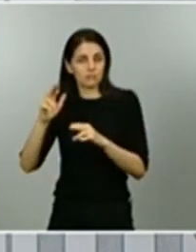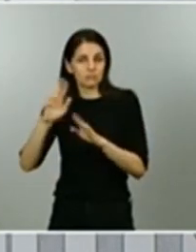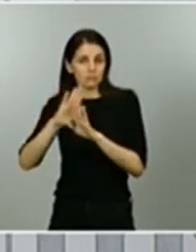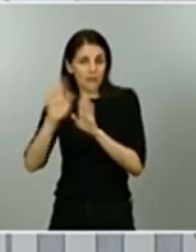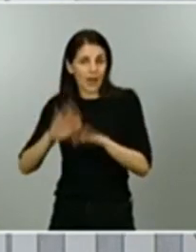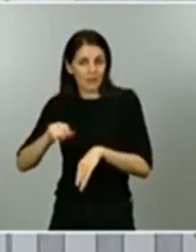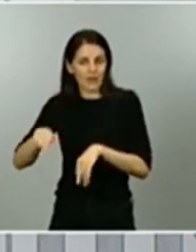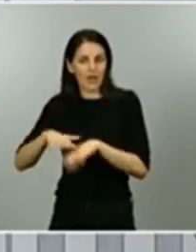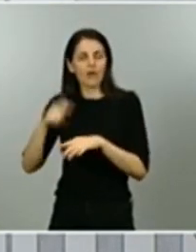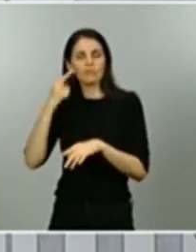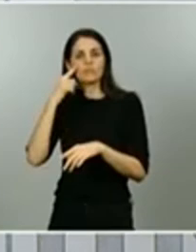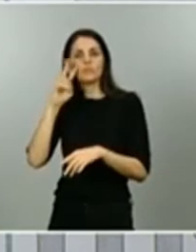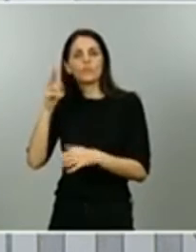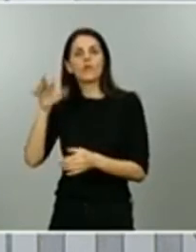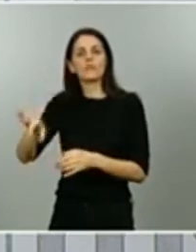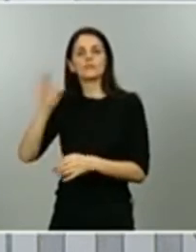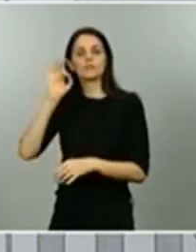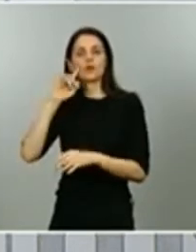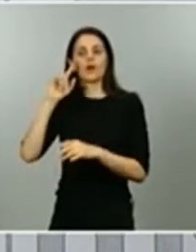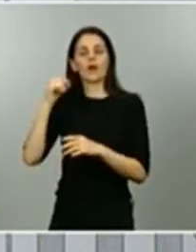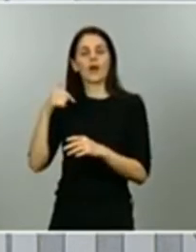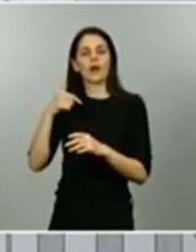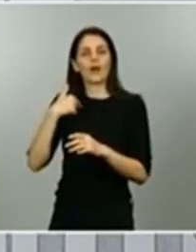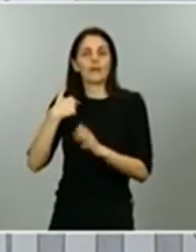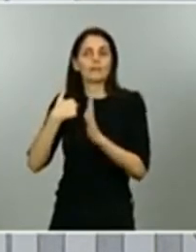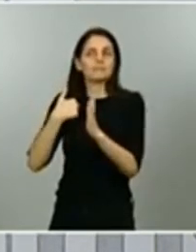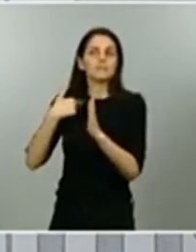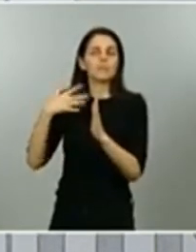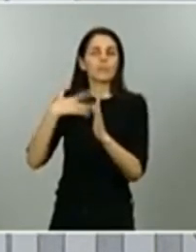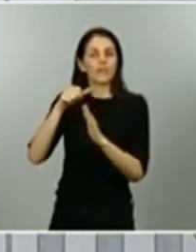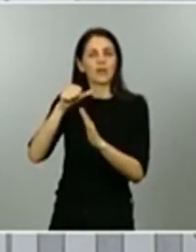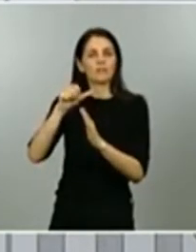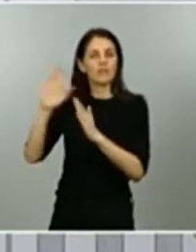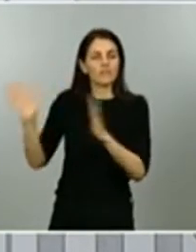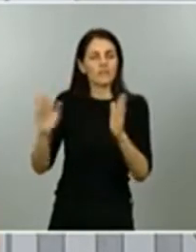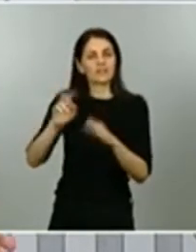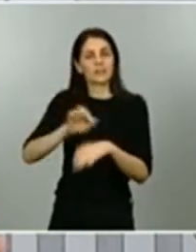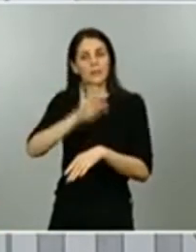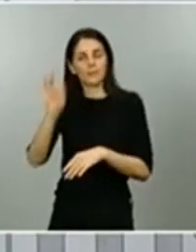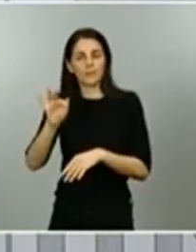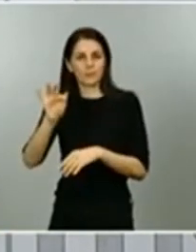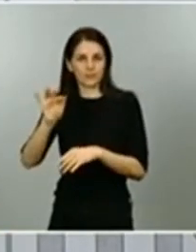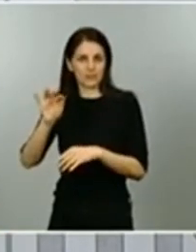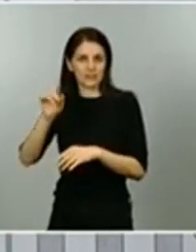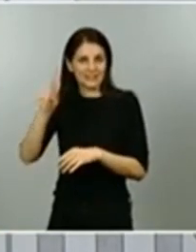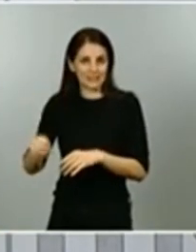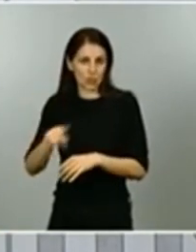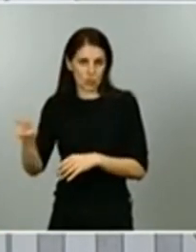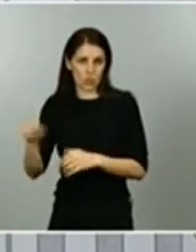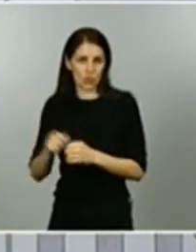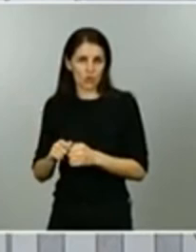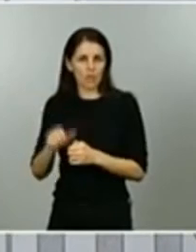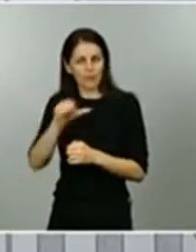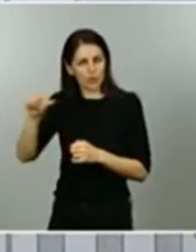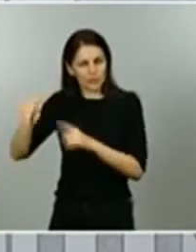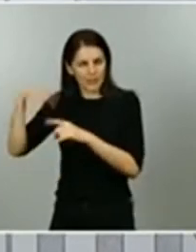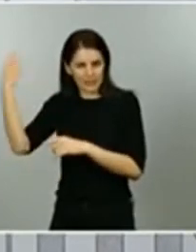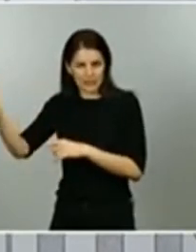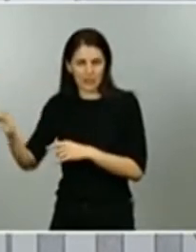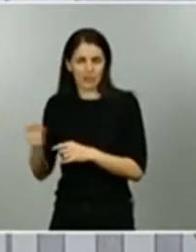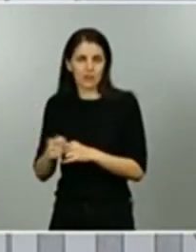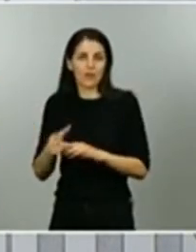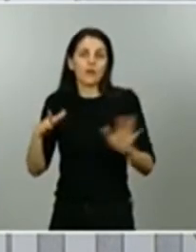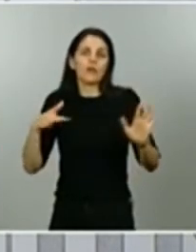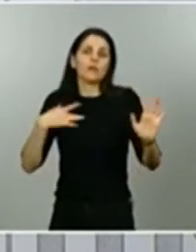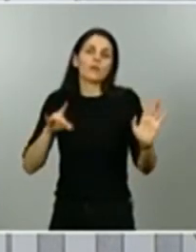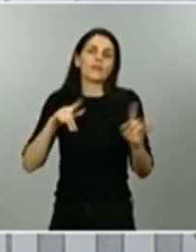a principios de la semana siguiente es decir el lunes no próximo el lunes siguiente a no ser que haya casos muy excepcionales que aconsejaran actuar